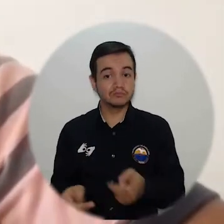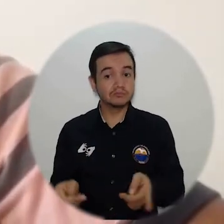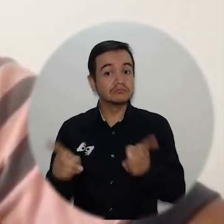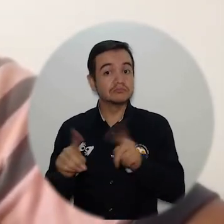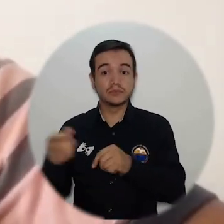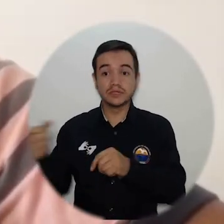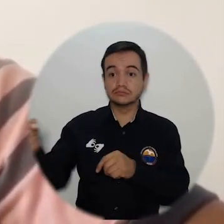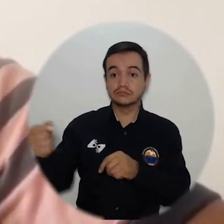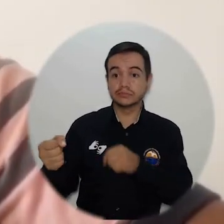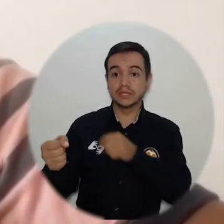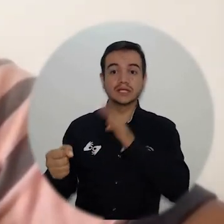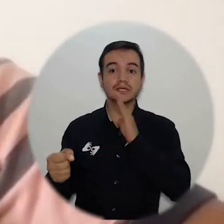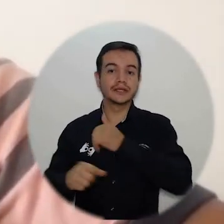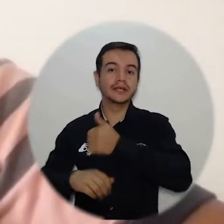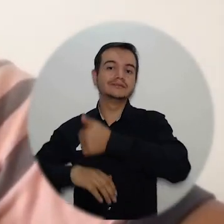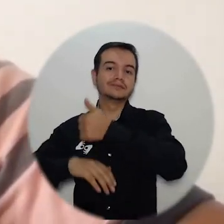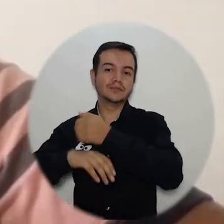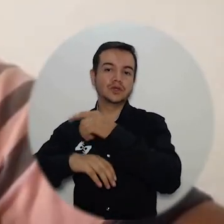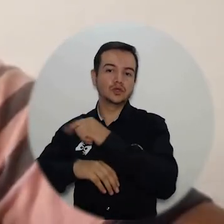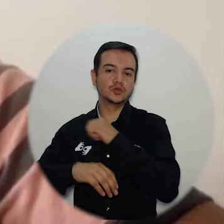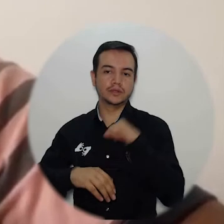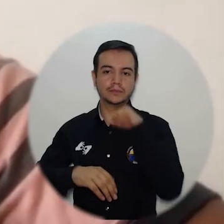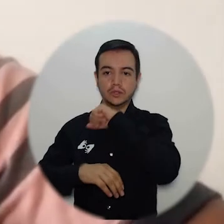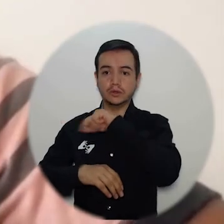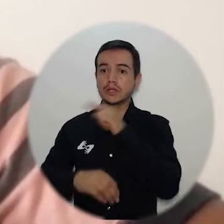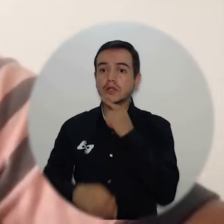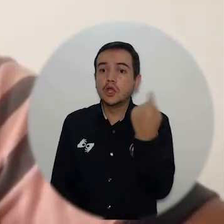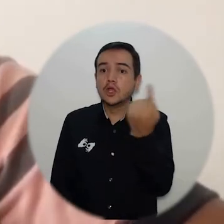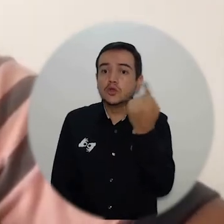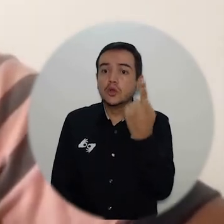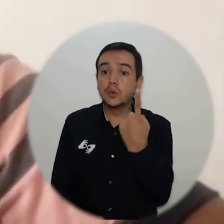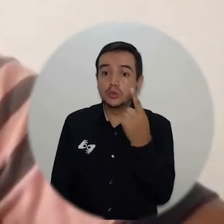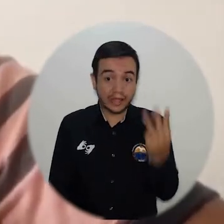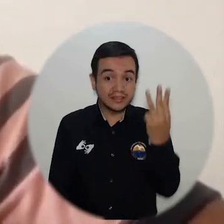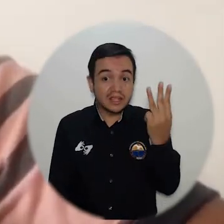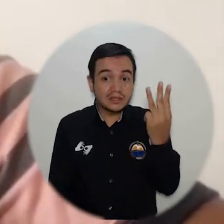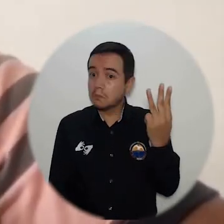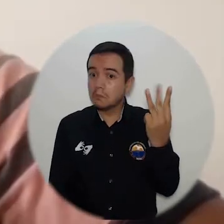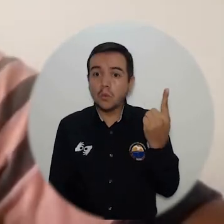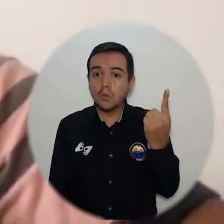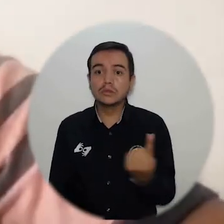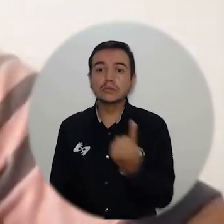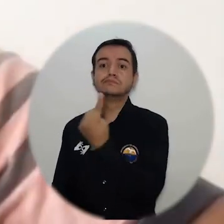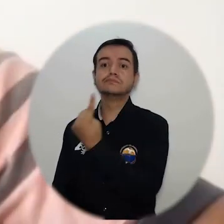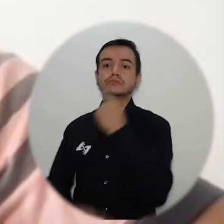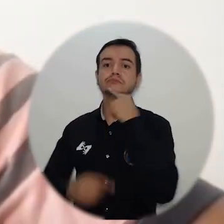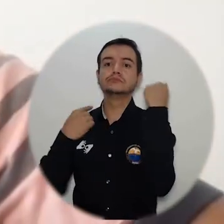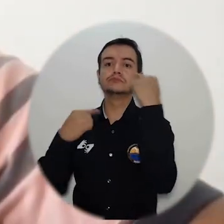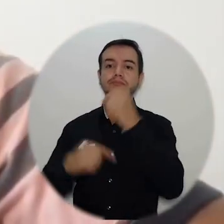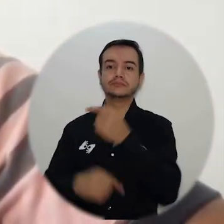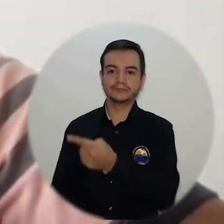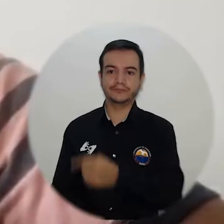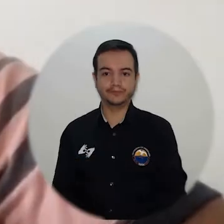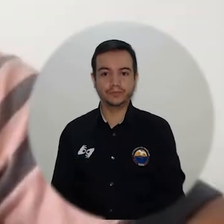presentó el doctor Pablo Vera Salazar, único aspirante que cumplió con el umbral para llegar hasta la terna.